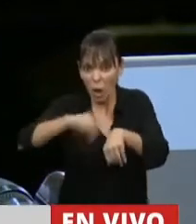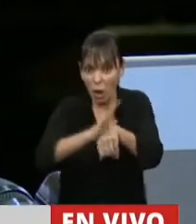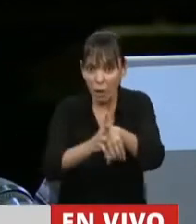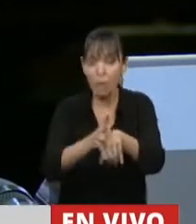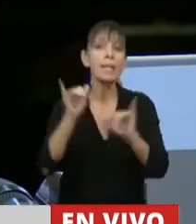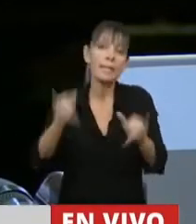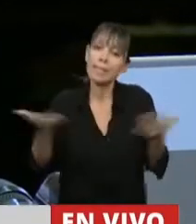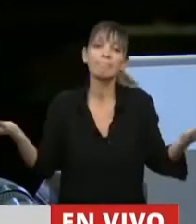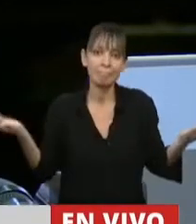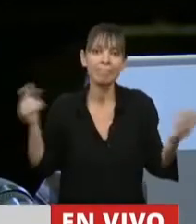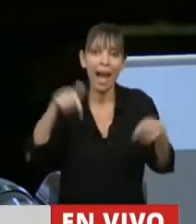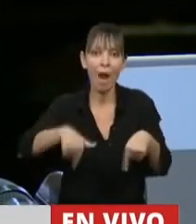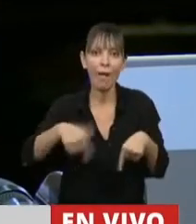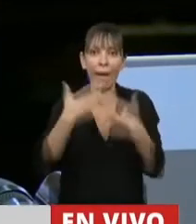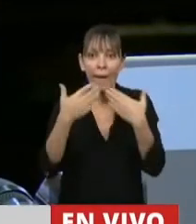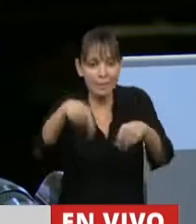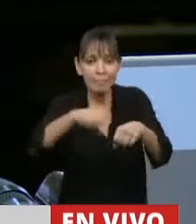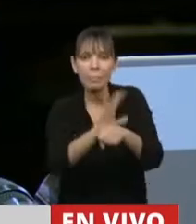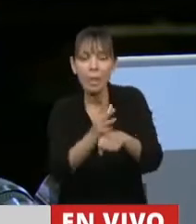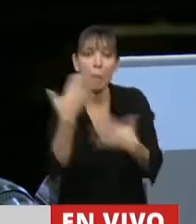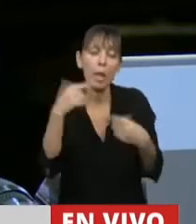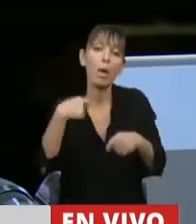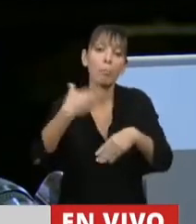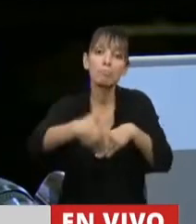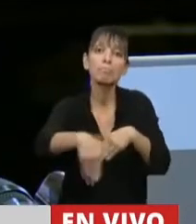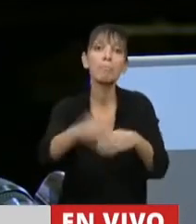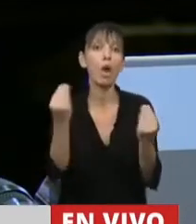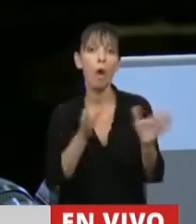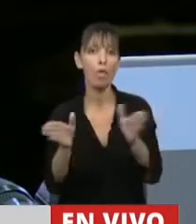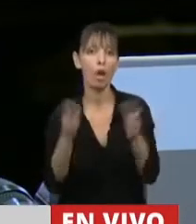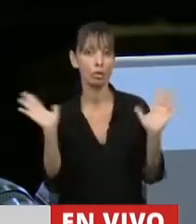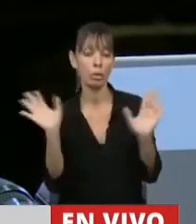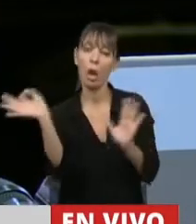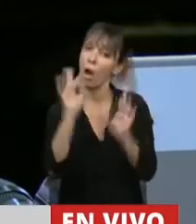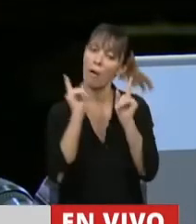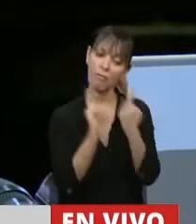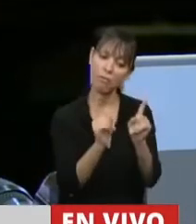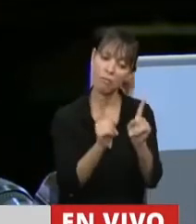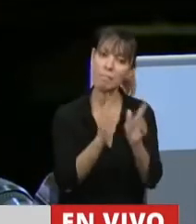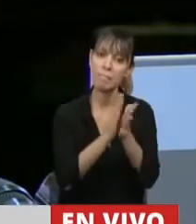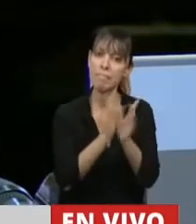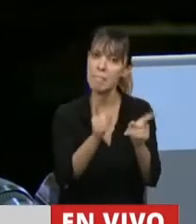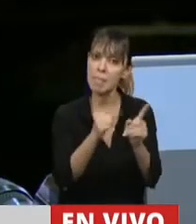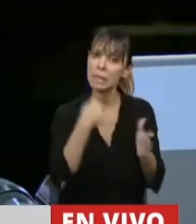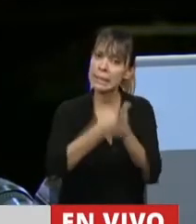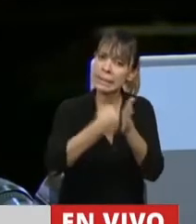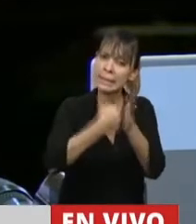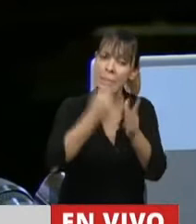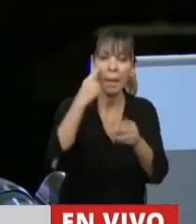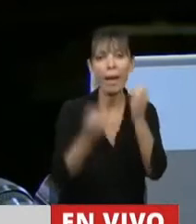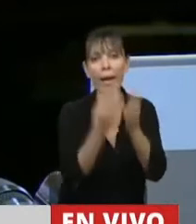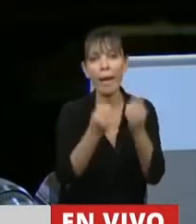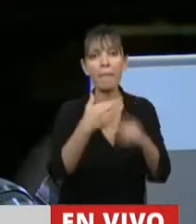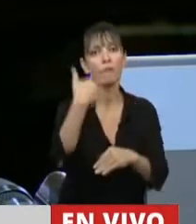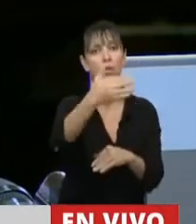porque de esta pandemia podemos salir de dos formas, o seguimos transitando en el barro, tenemos las herramientas para generar un